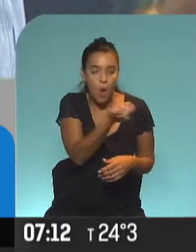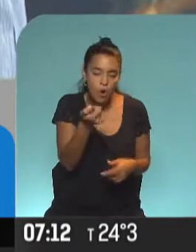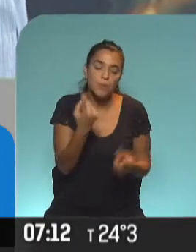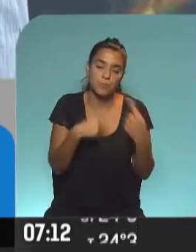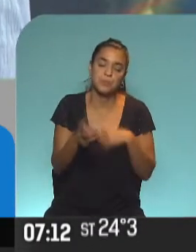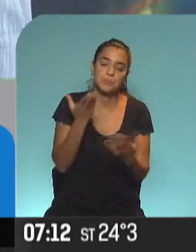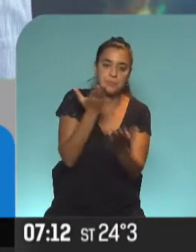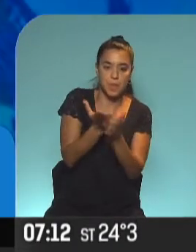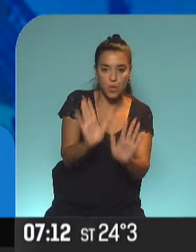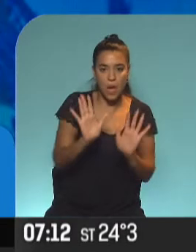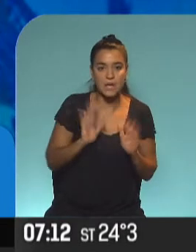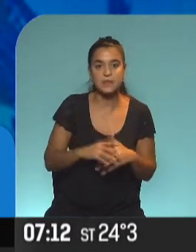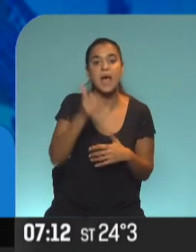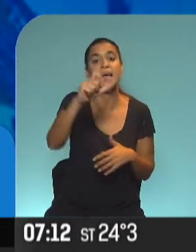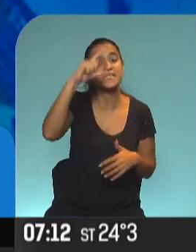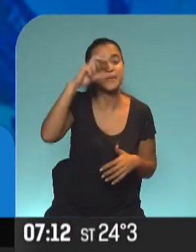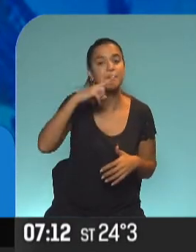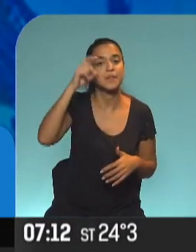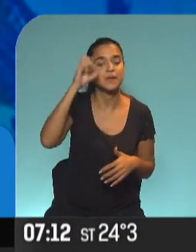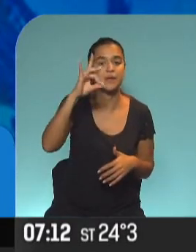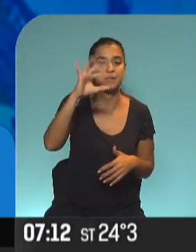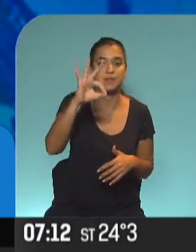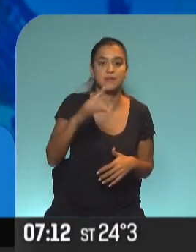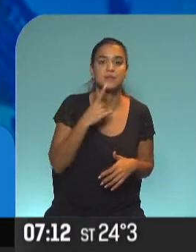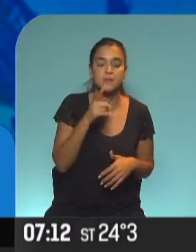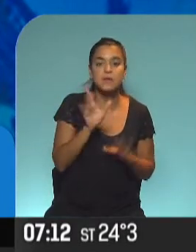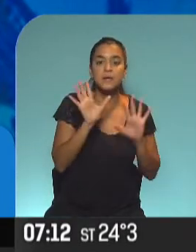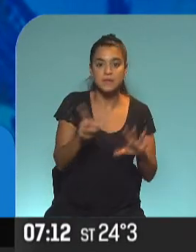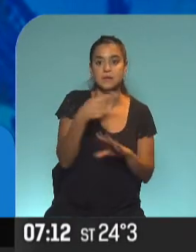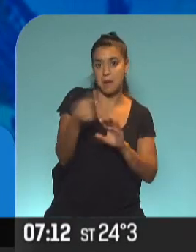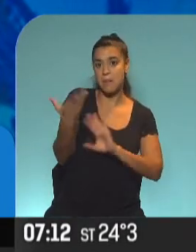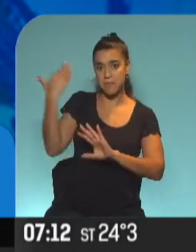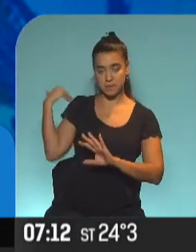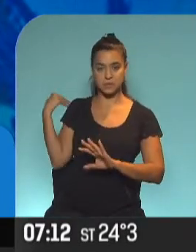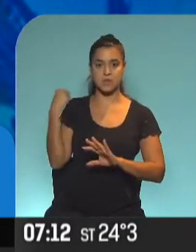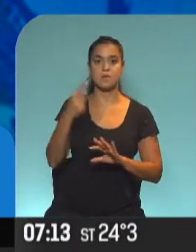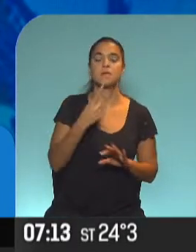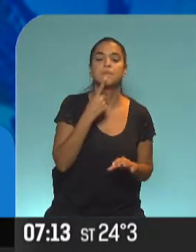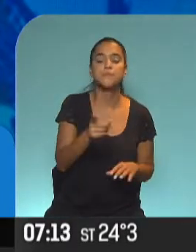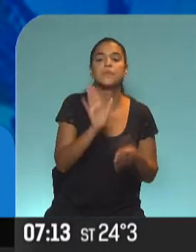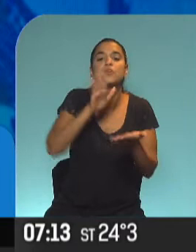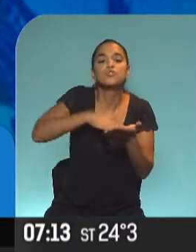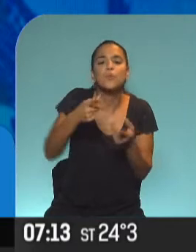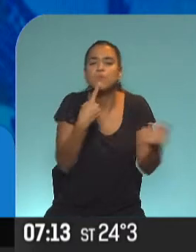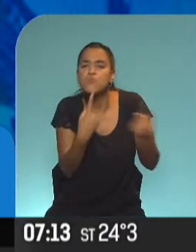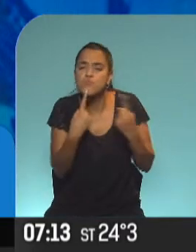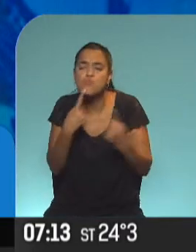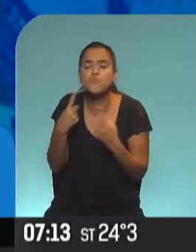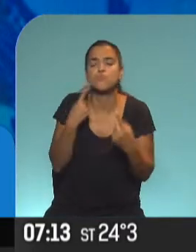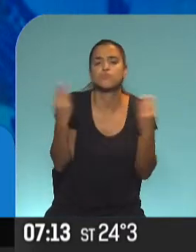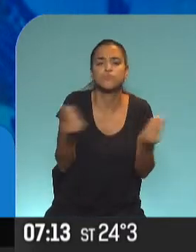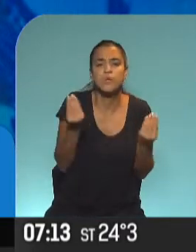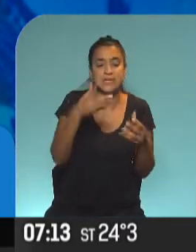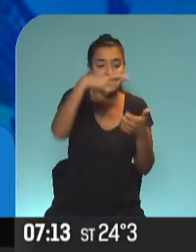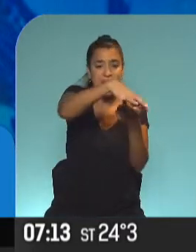es el pedido de Flor, Miguel Acevedo lo había señalado, ¿no? Previamente ya la semana pasada esto por parte de la UIA en el marco de los cuestionamientos de los distintos sectores